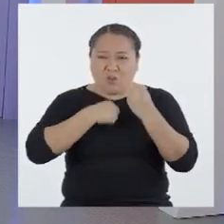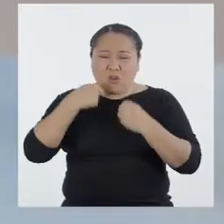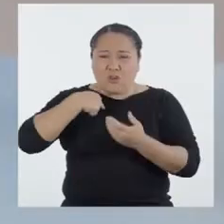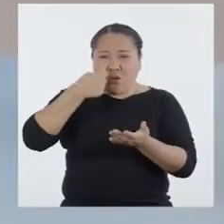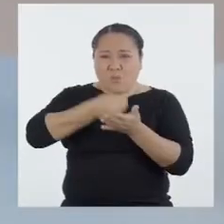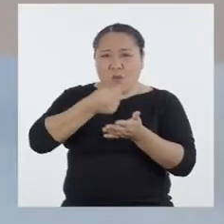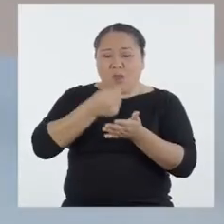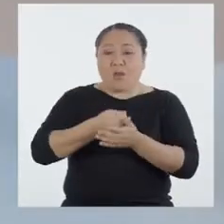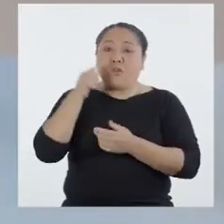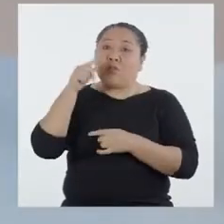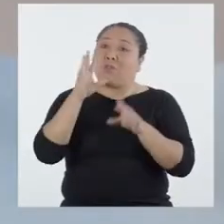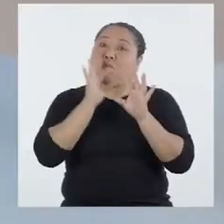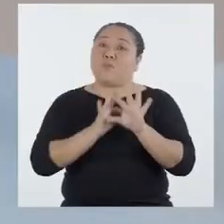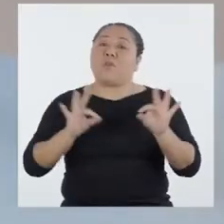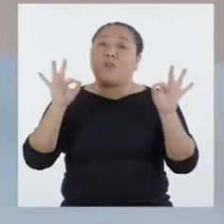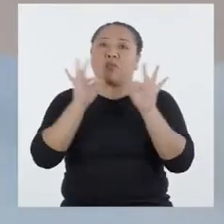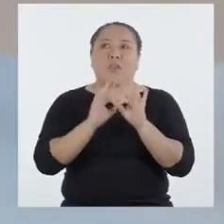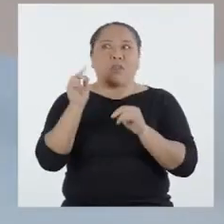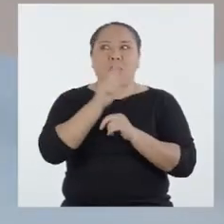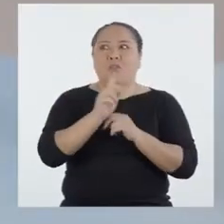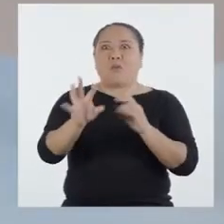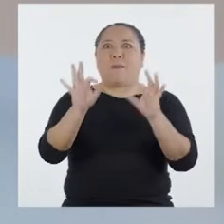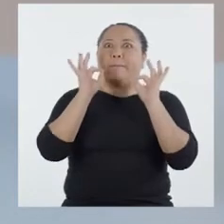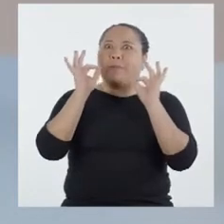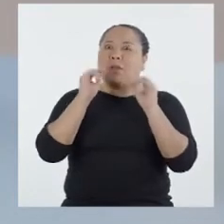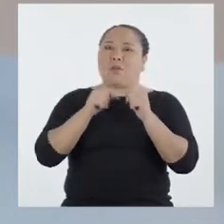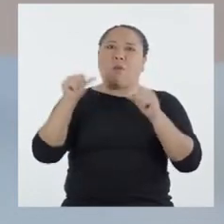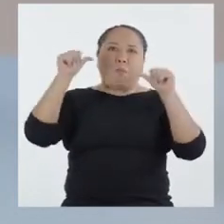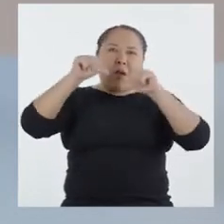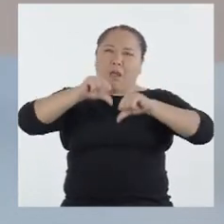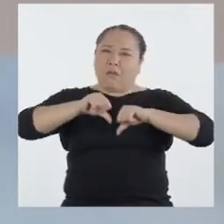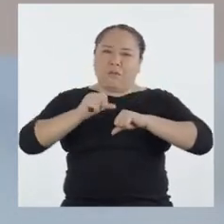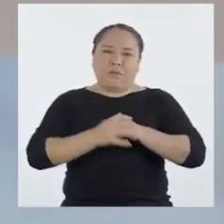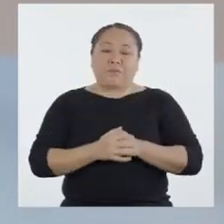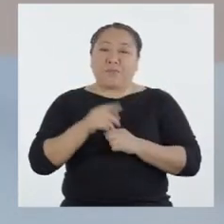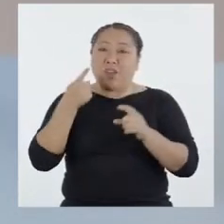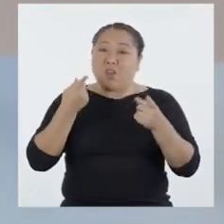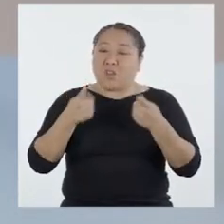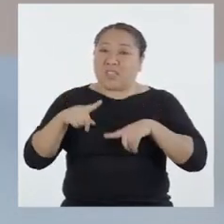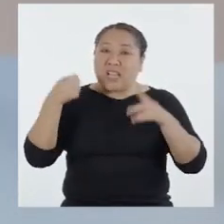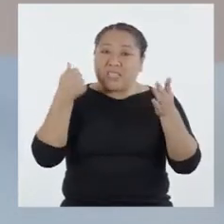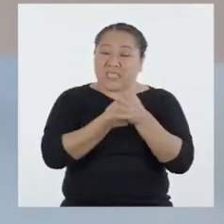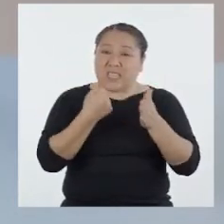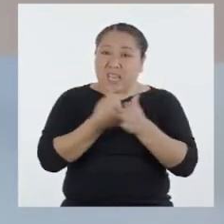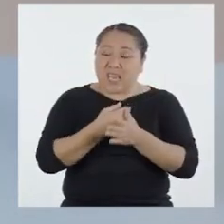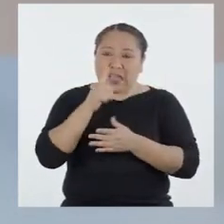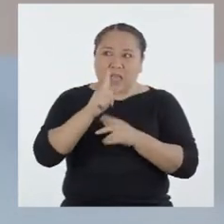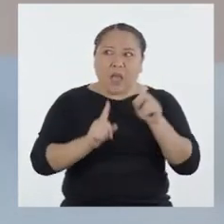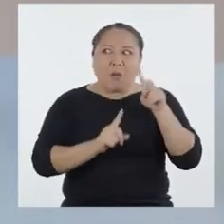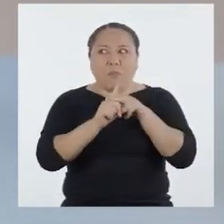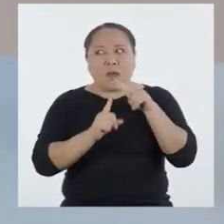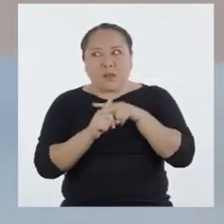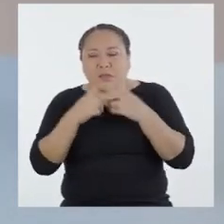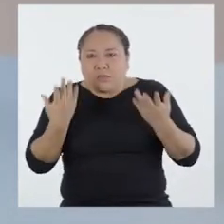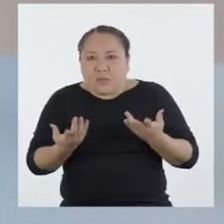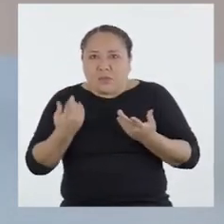yo pago. Lo importante es que no pasó a mayores. Los accidentes suelen suceder